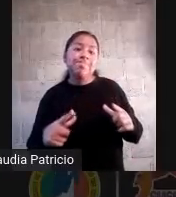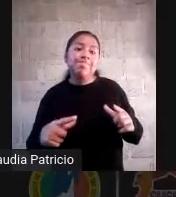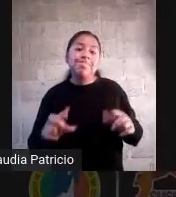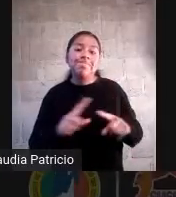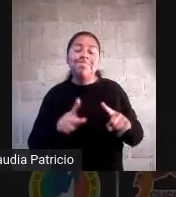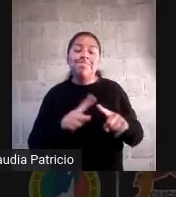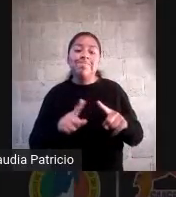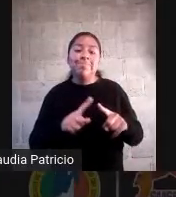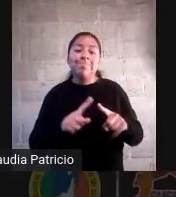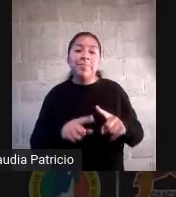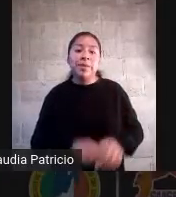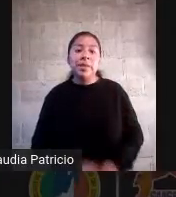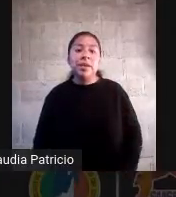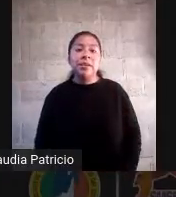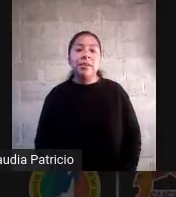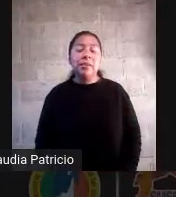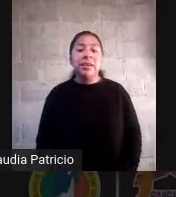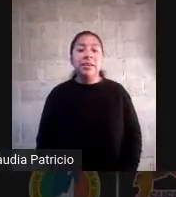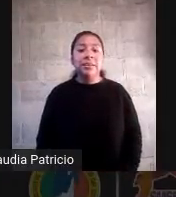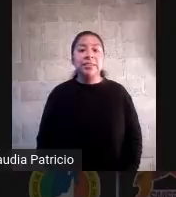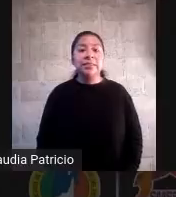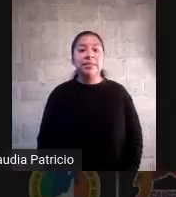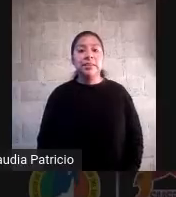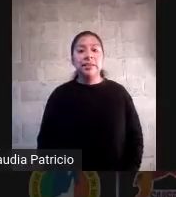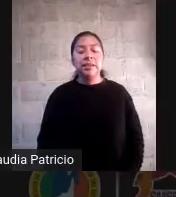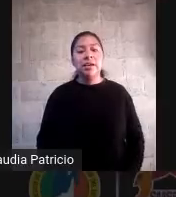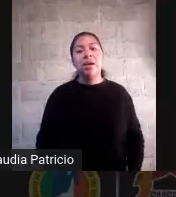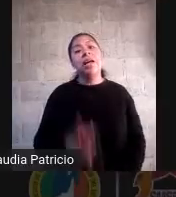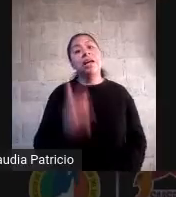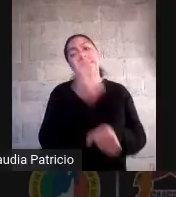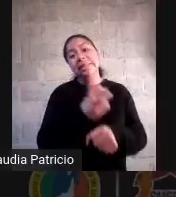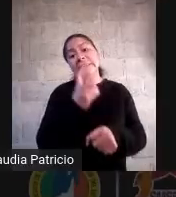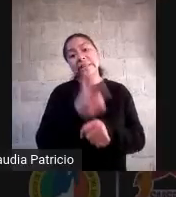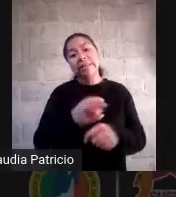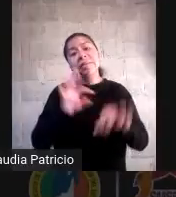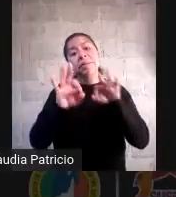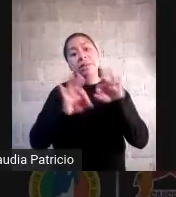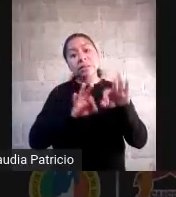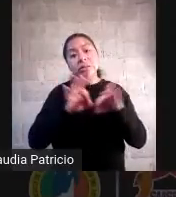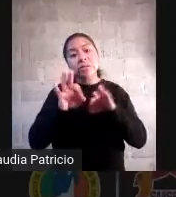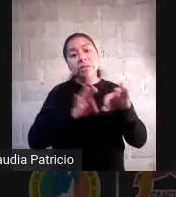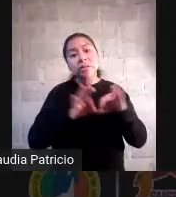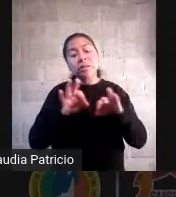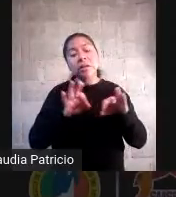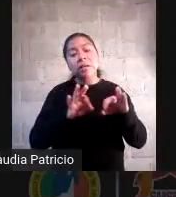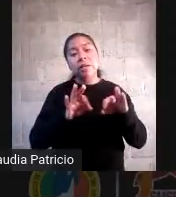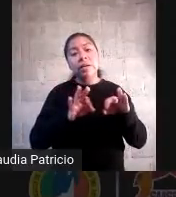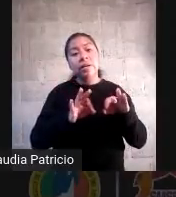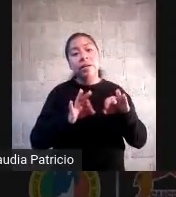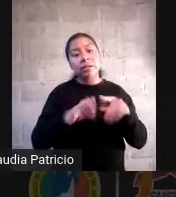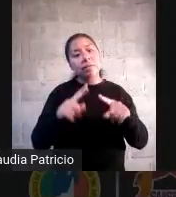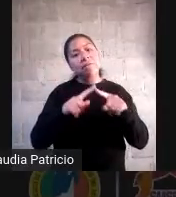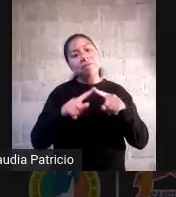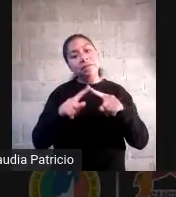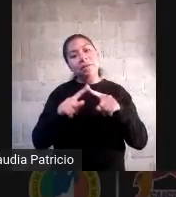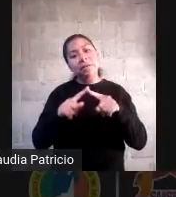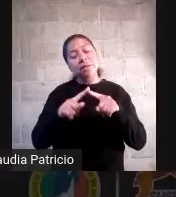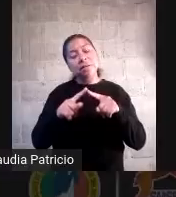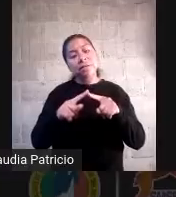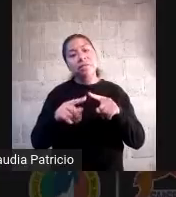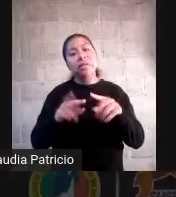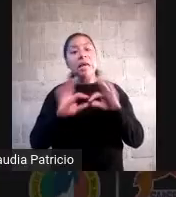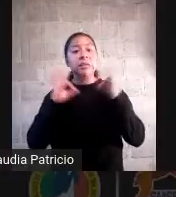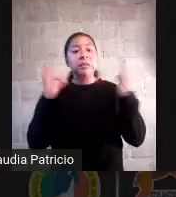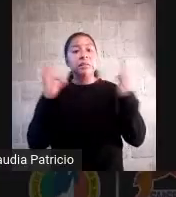combinaciones las te invito a trabajar de ciertas maneras pues vienen de más arriba no necesariamente la sep